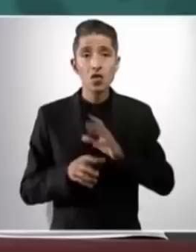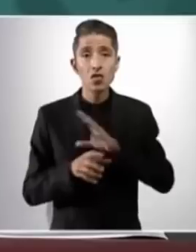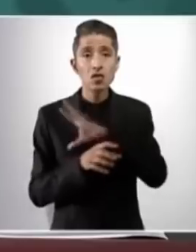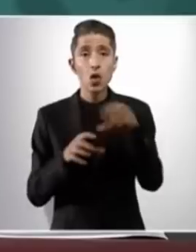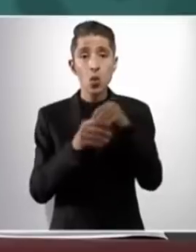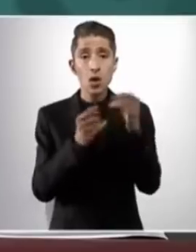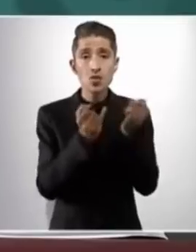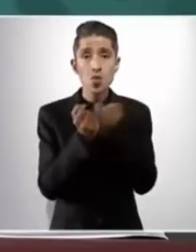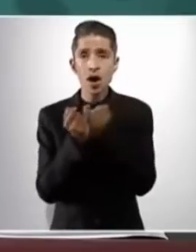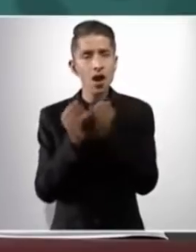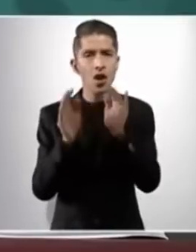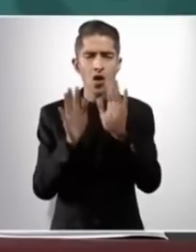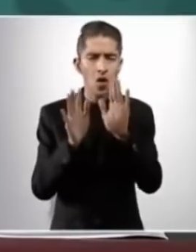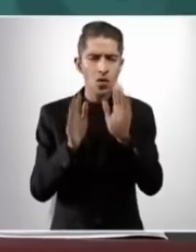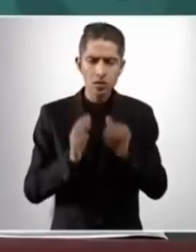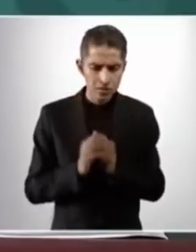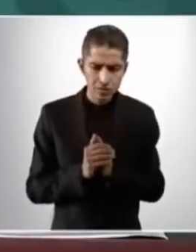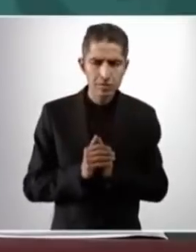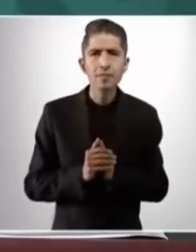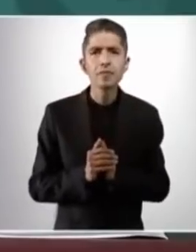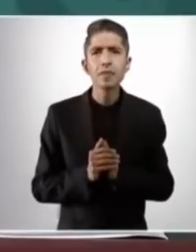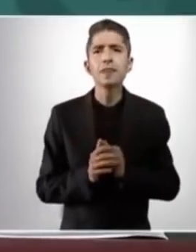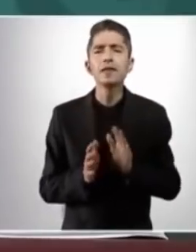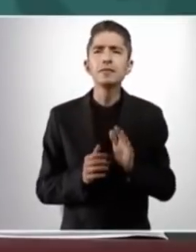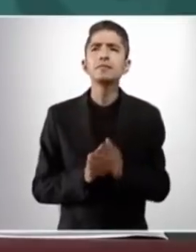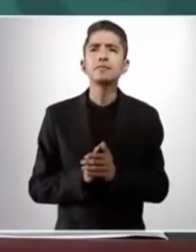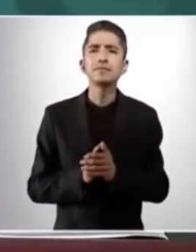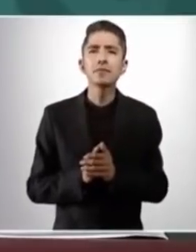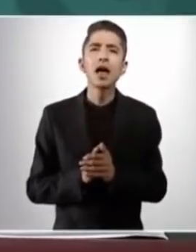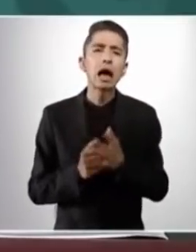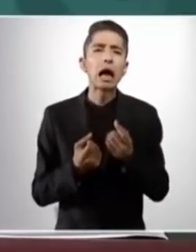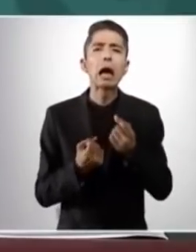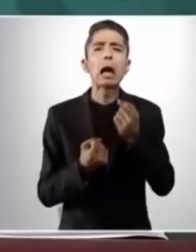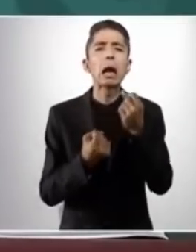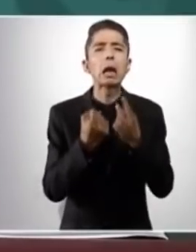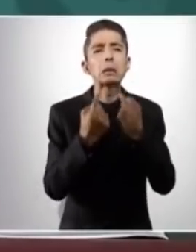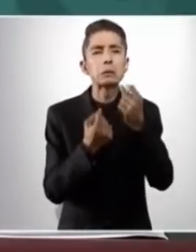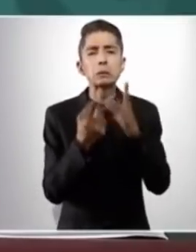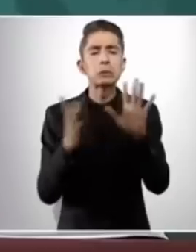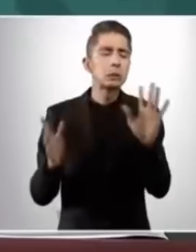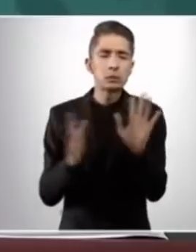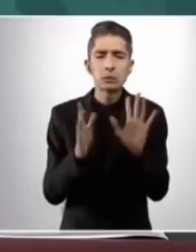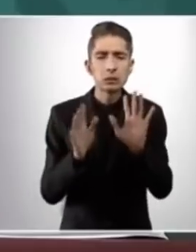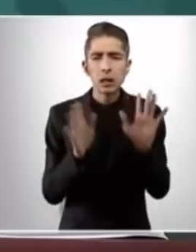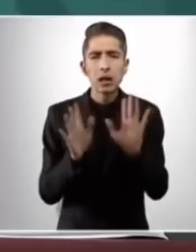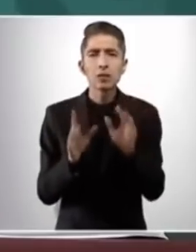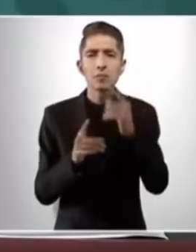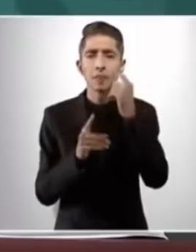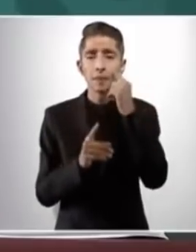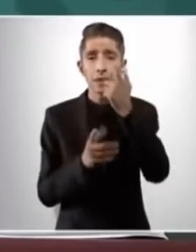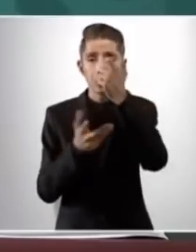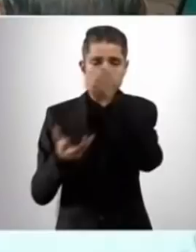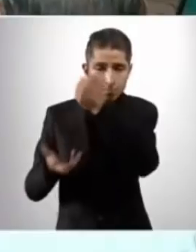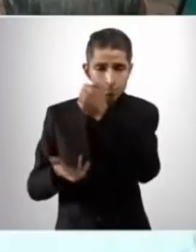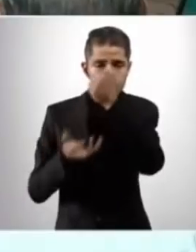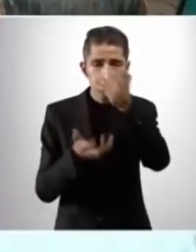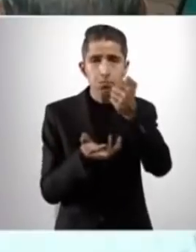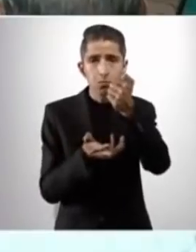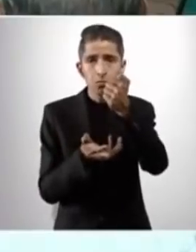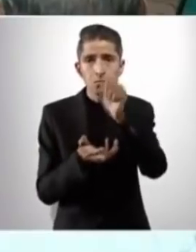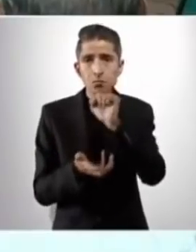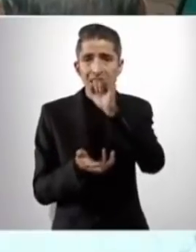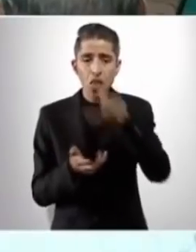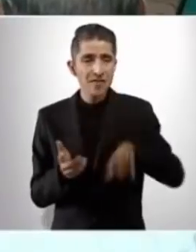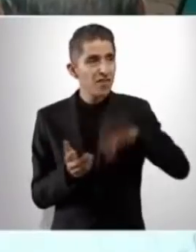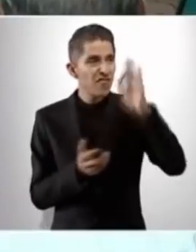interés político. El presidente aseguró que su gobierno no declarará la guerra a ningún grupo delictivo, pues considera que esa estrategia fue